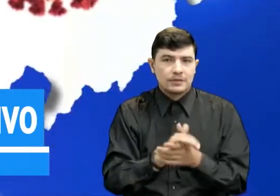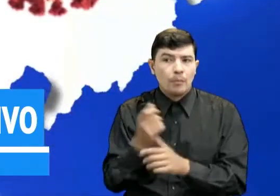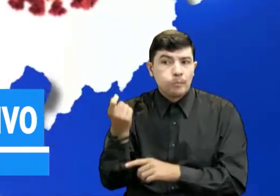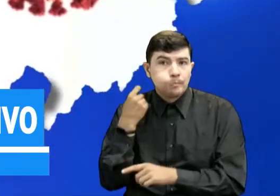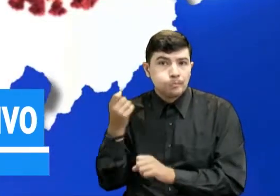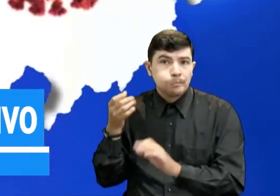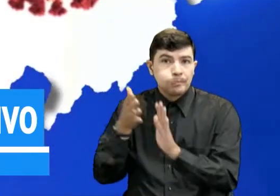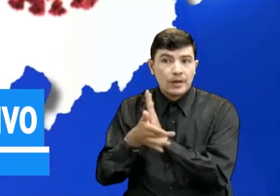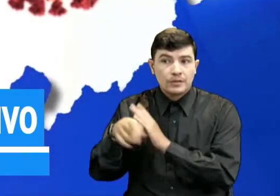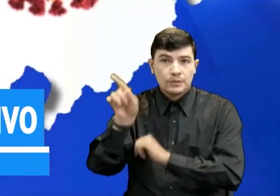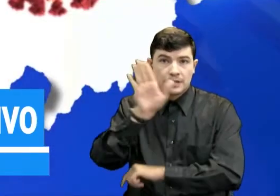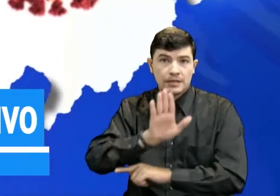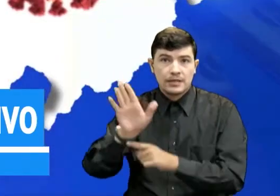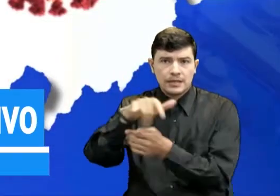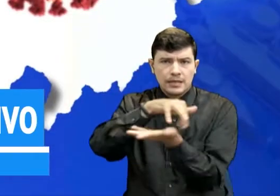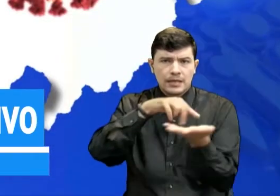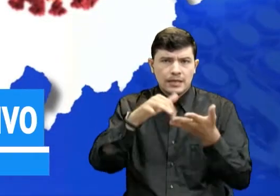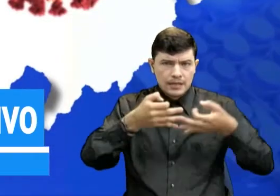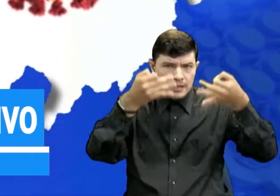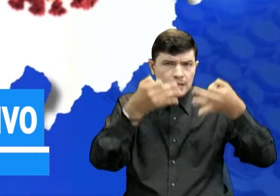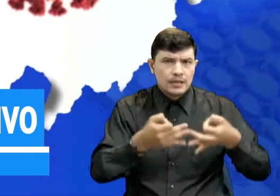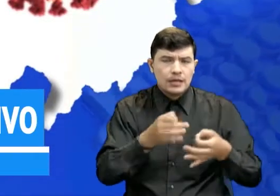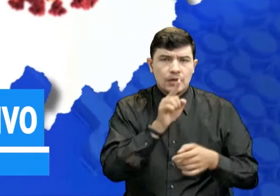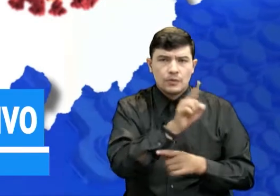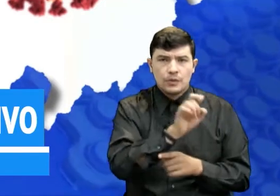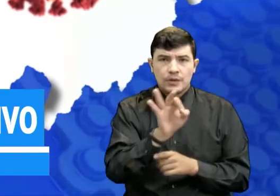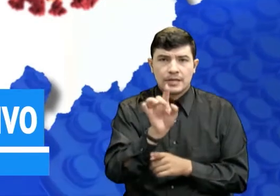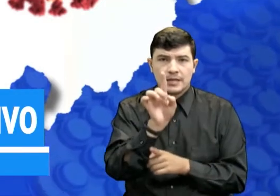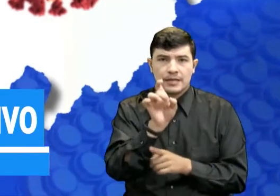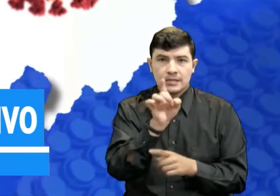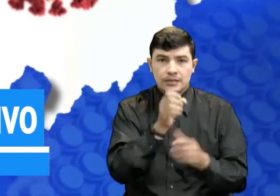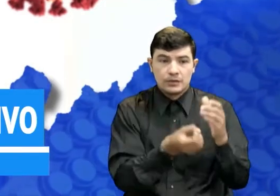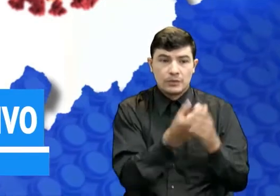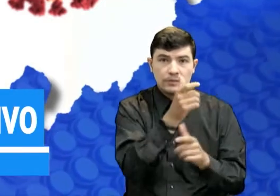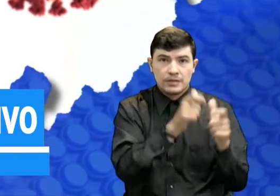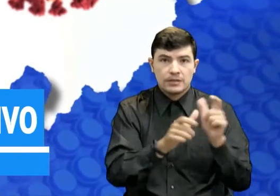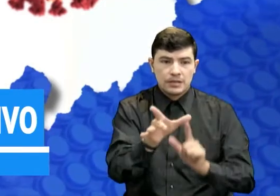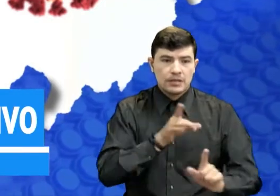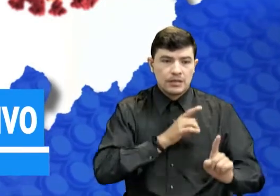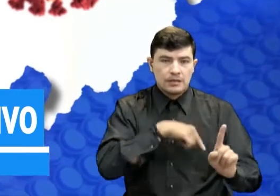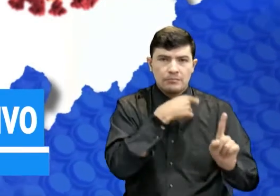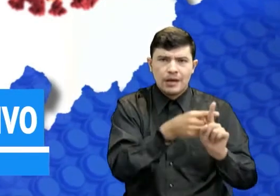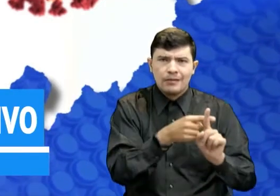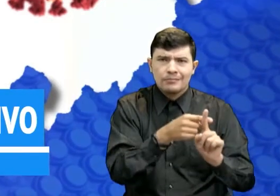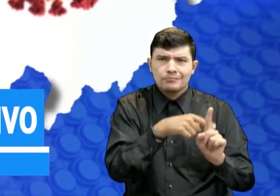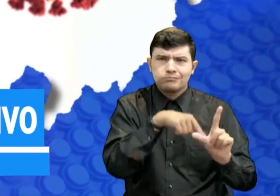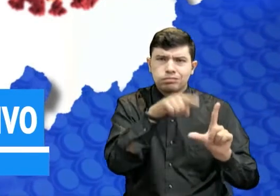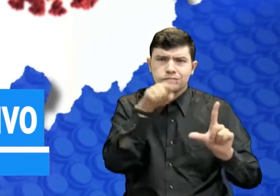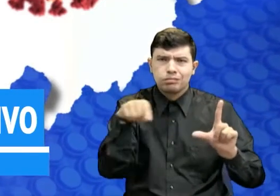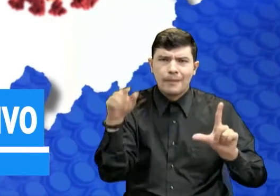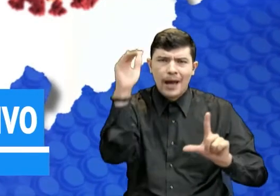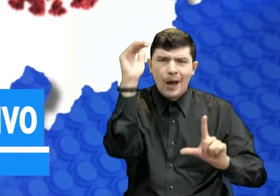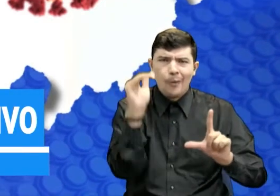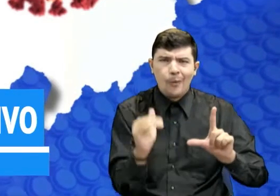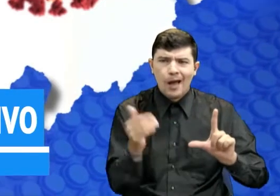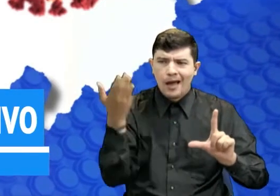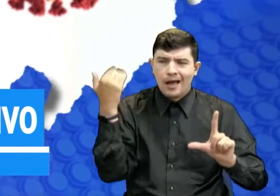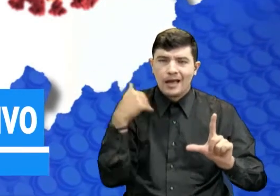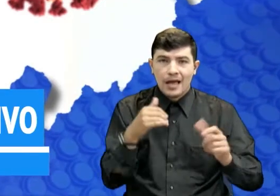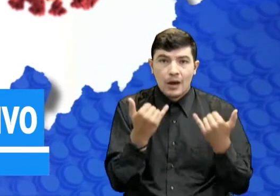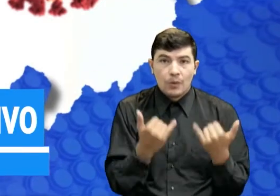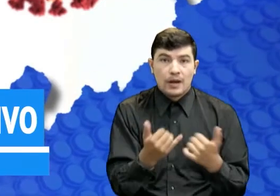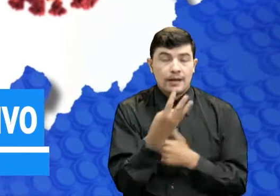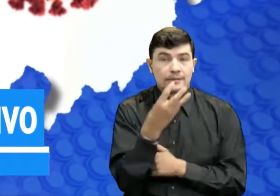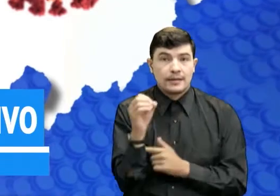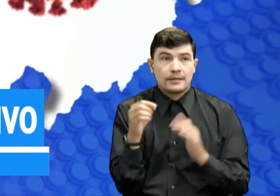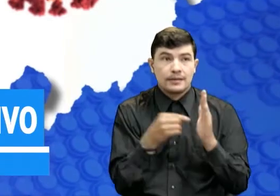reporte, el departamento de Santander se confirmaron 136 nuevos casos, la cifra más baja en las últimas semanas, llegando a 30